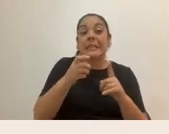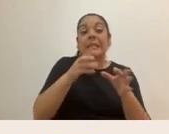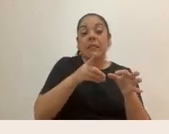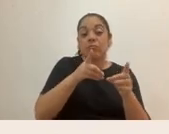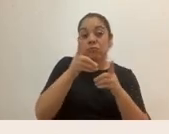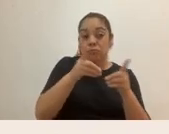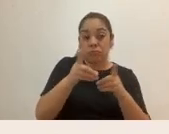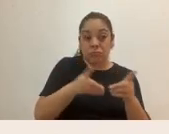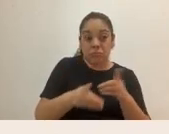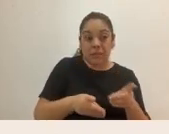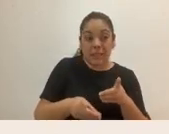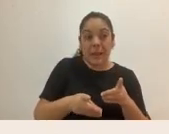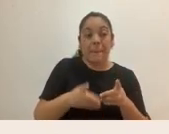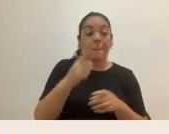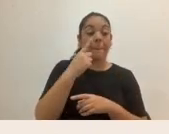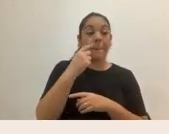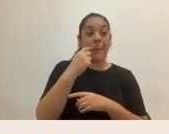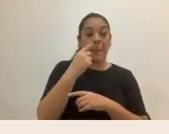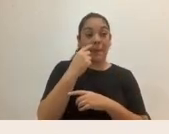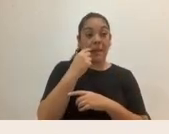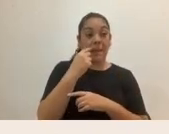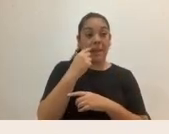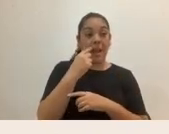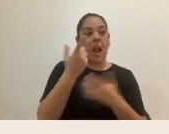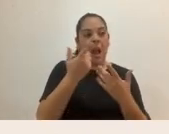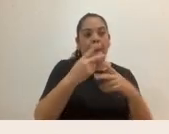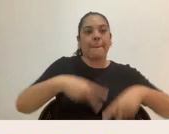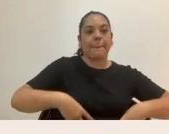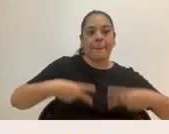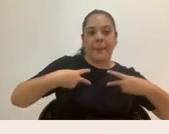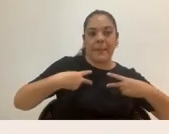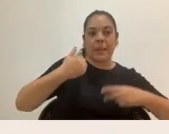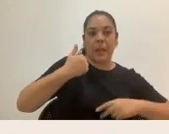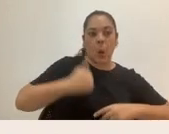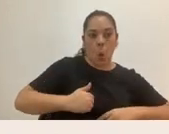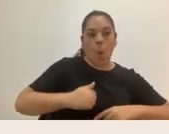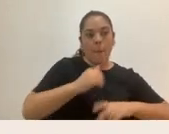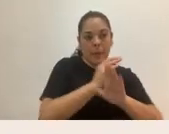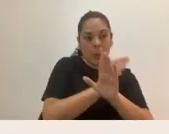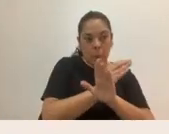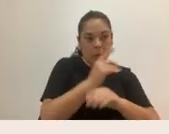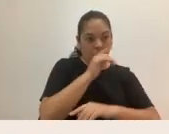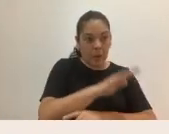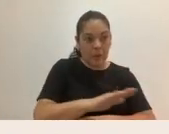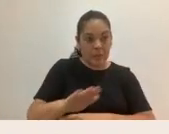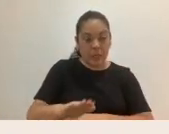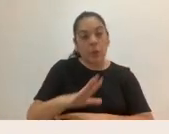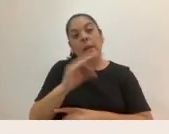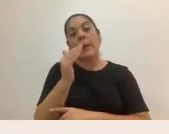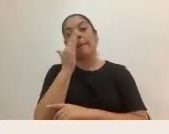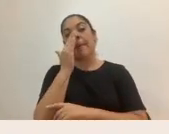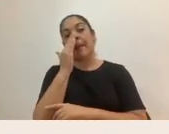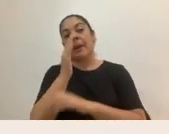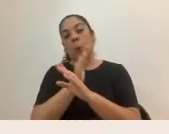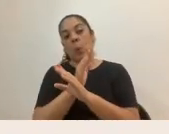paternidad de la vivencia del hombre, del cuido hacia sus hijos, y la maternidad lo mismo, pero